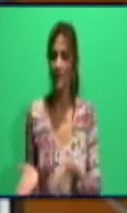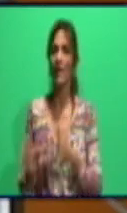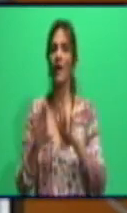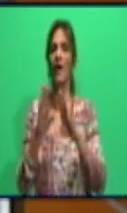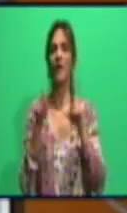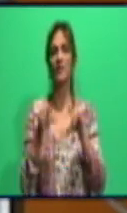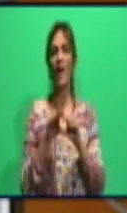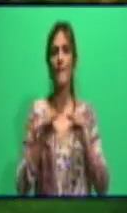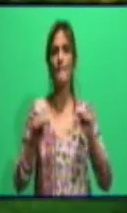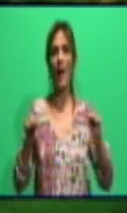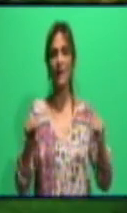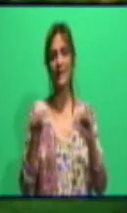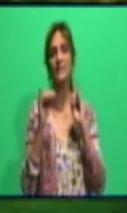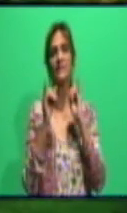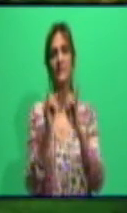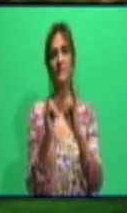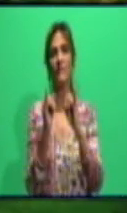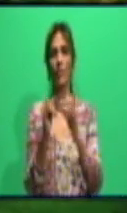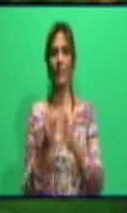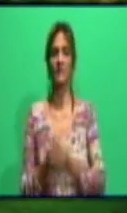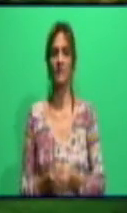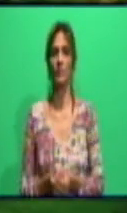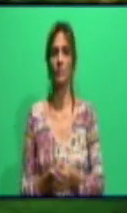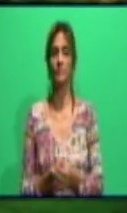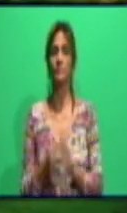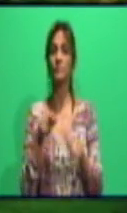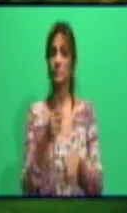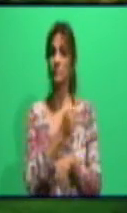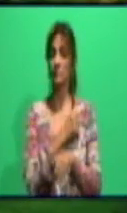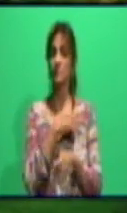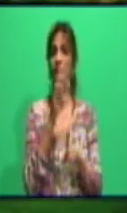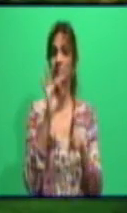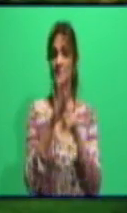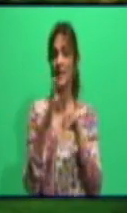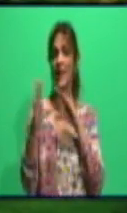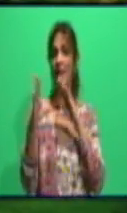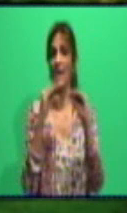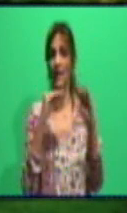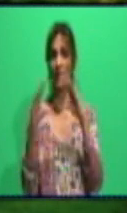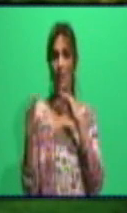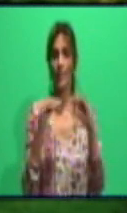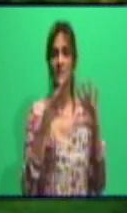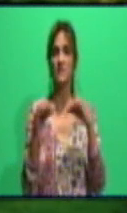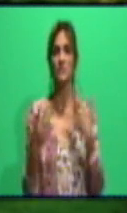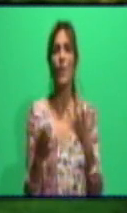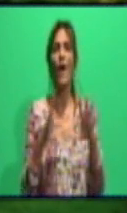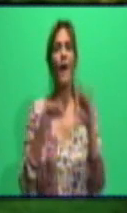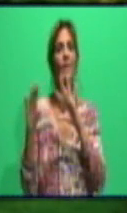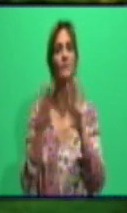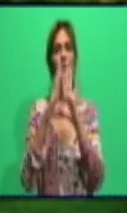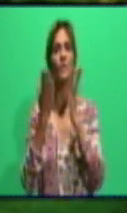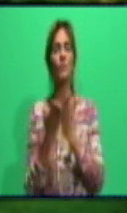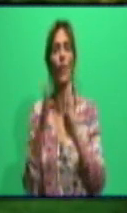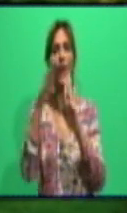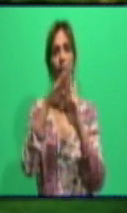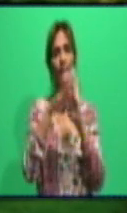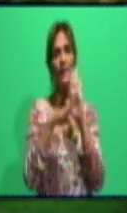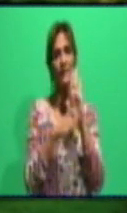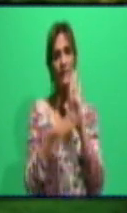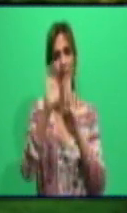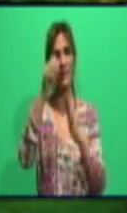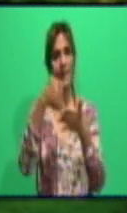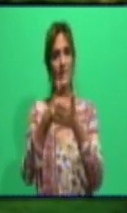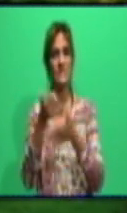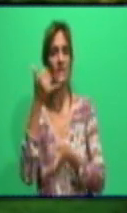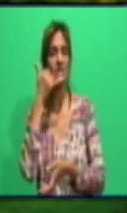Hoy te propongo que iniciemos nuestro diálogo hablando acerca de las medidas que se han adoptado desde Texas en las